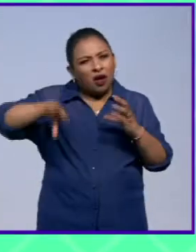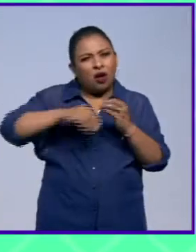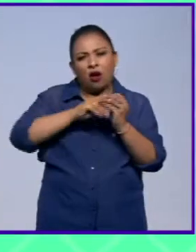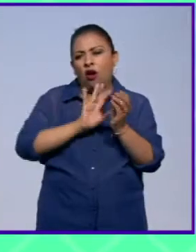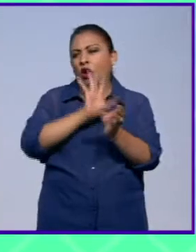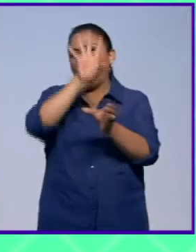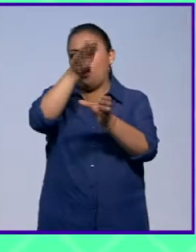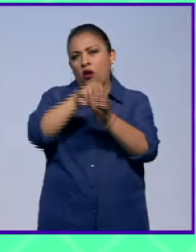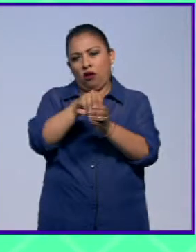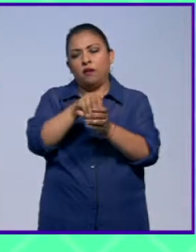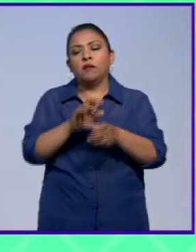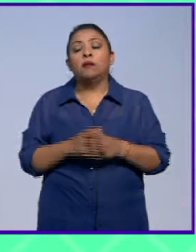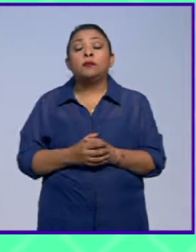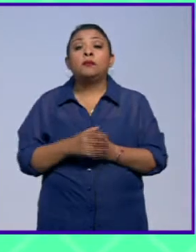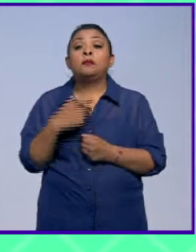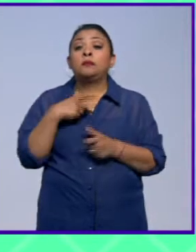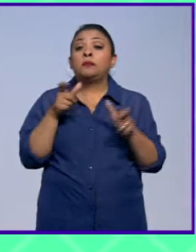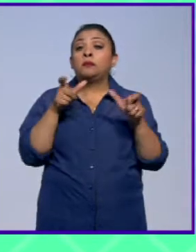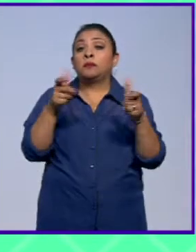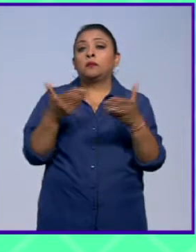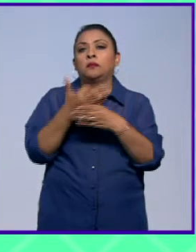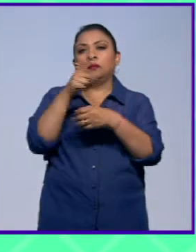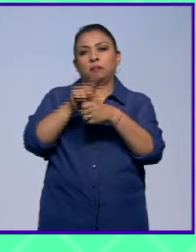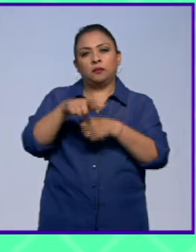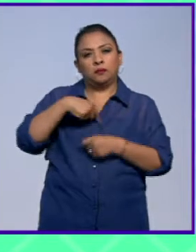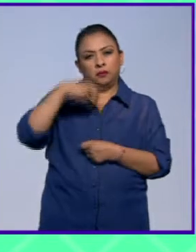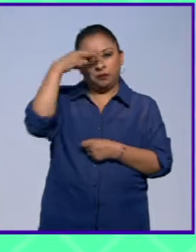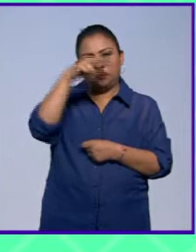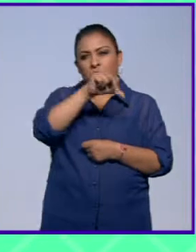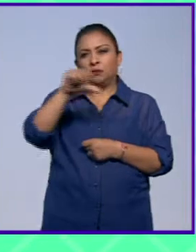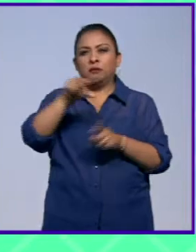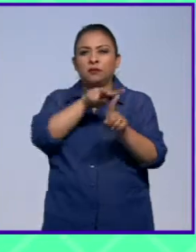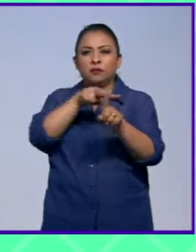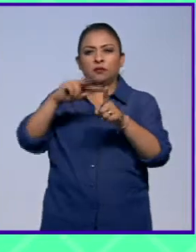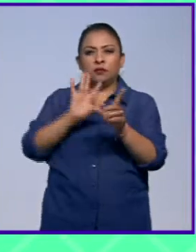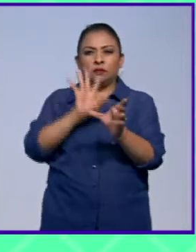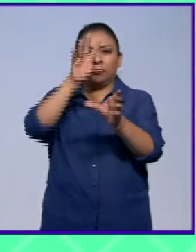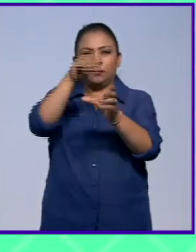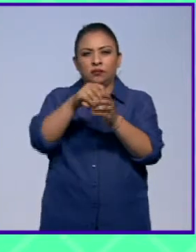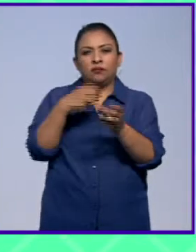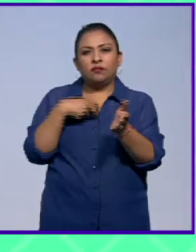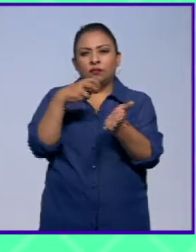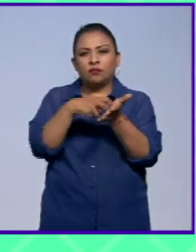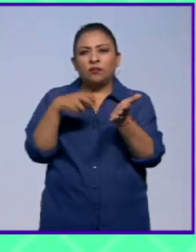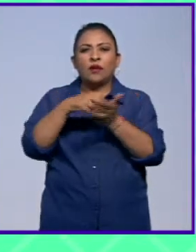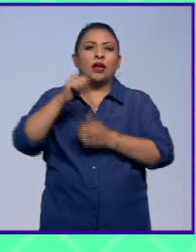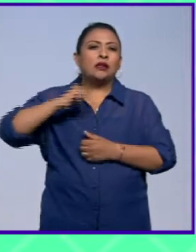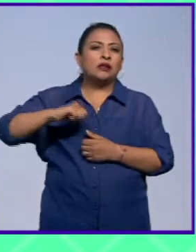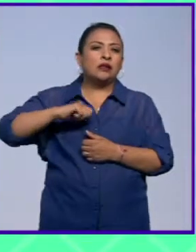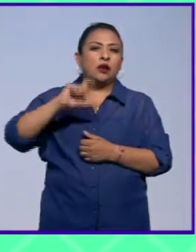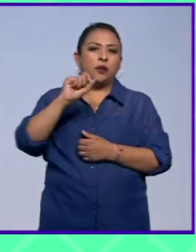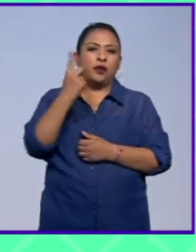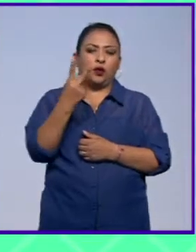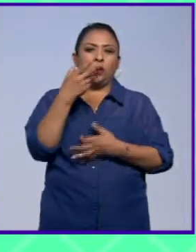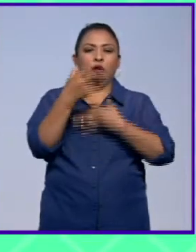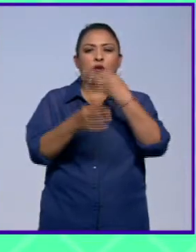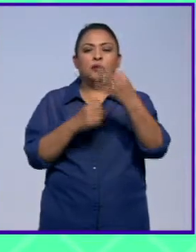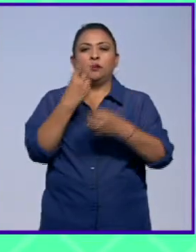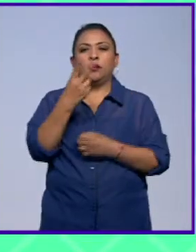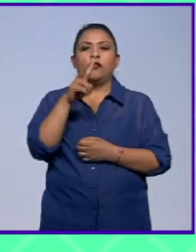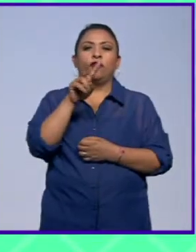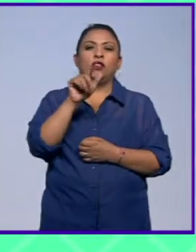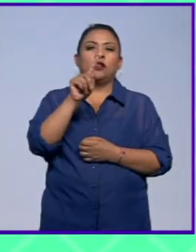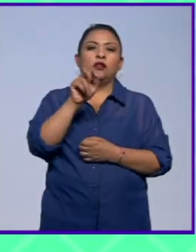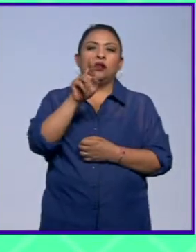todo mundo. La Seguridad Nacional de México hacia una visión integral es editado por Siglo XXI. Noticias 22,